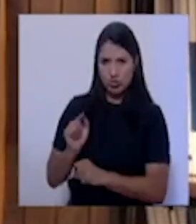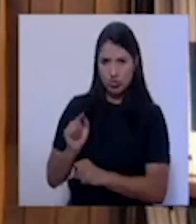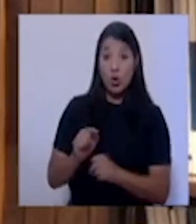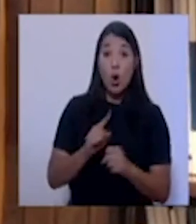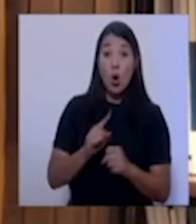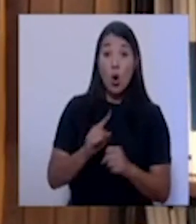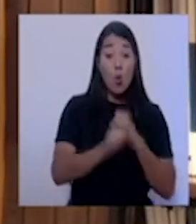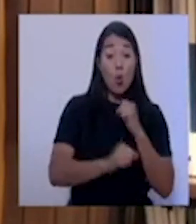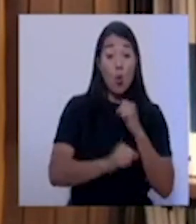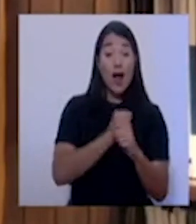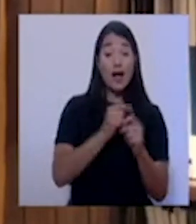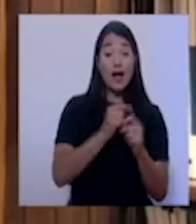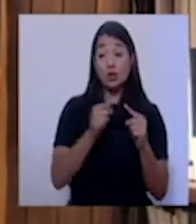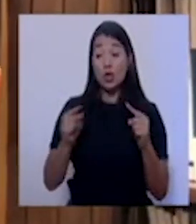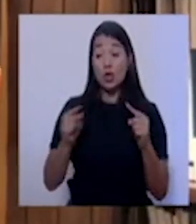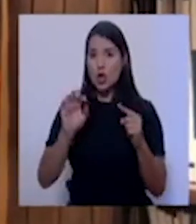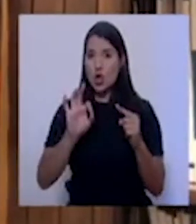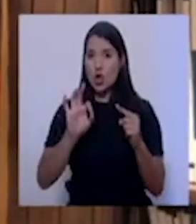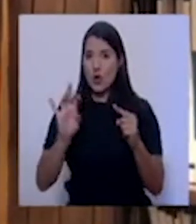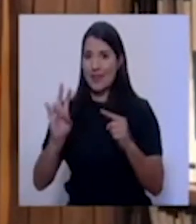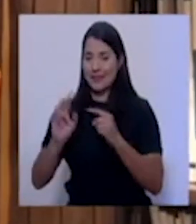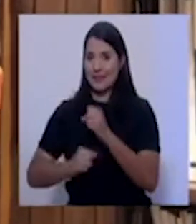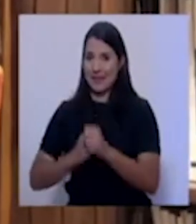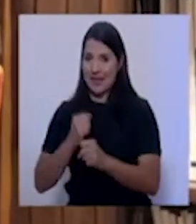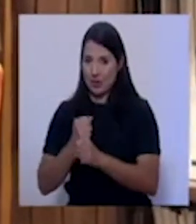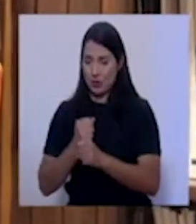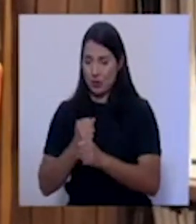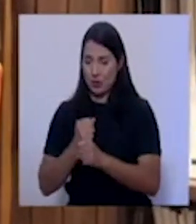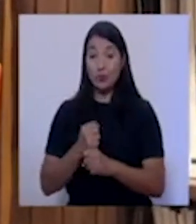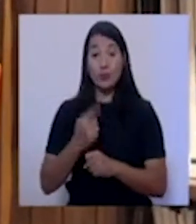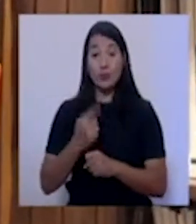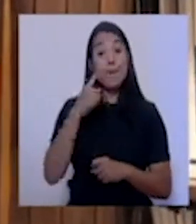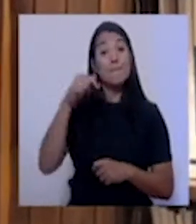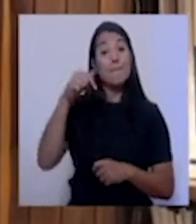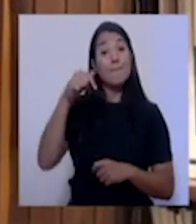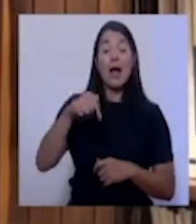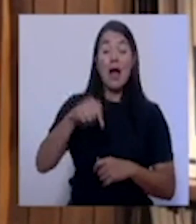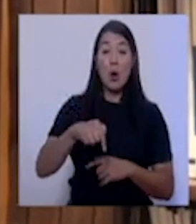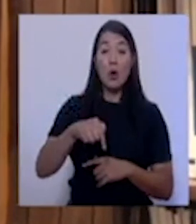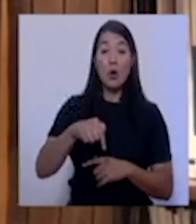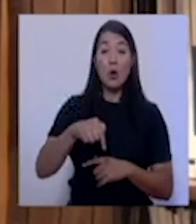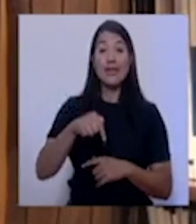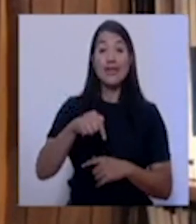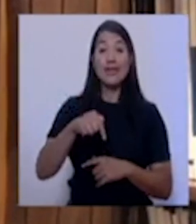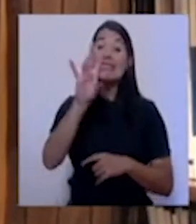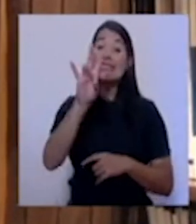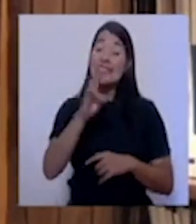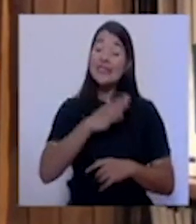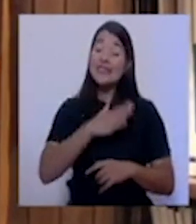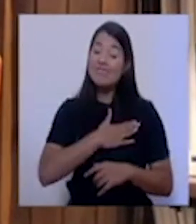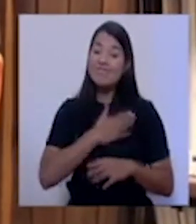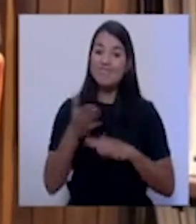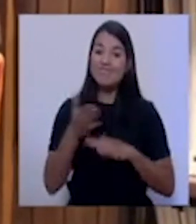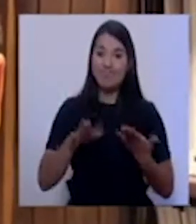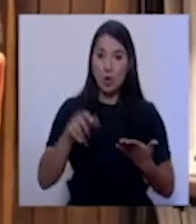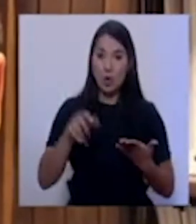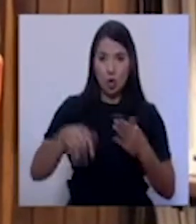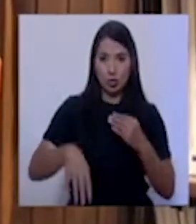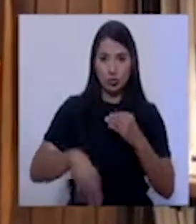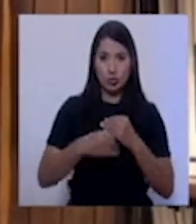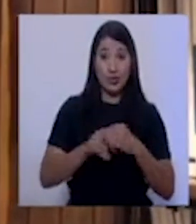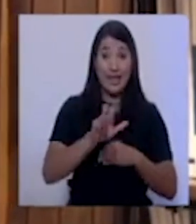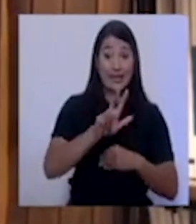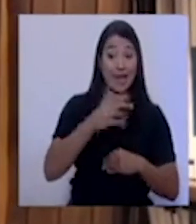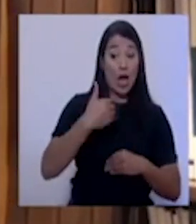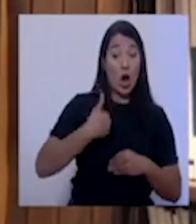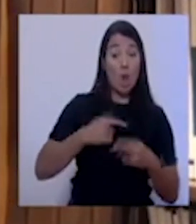1 hasta los 97 años. Para hoy se reportan 7 lamentables fallecimientos, 3 hombres y 4